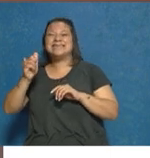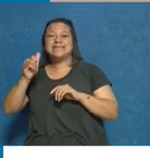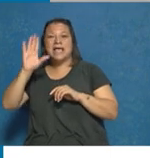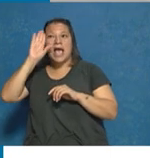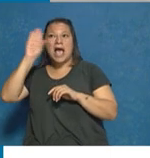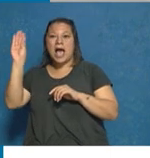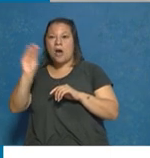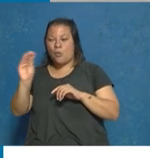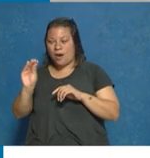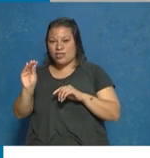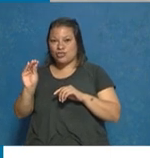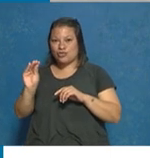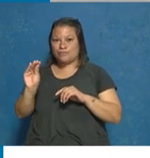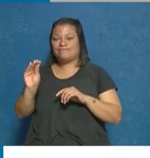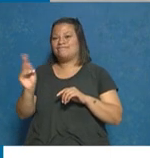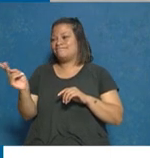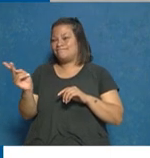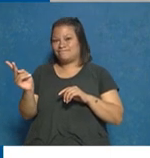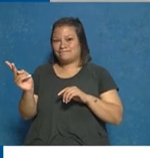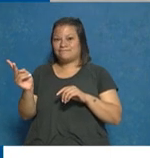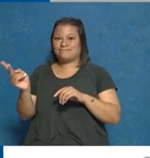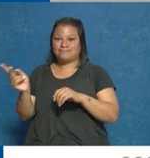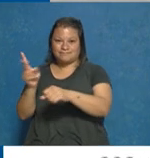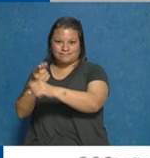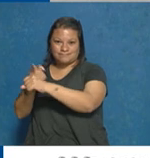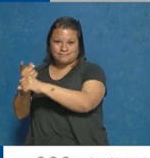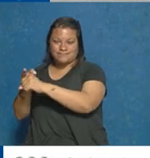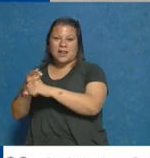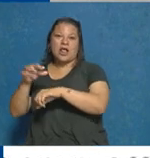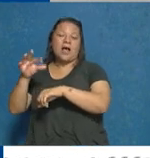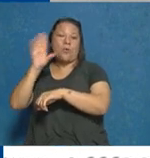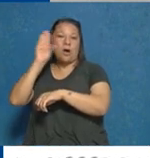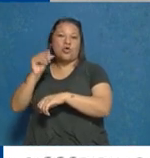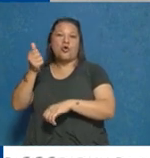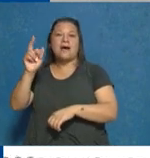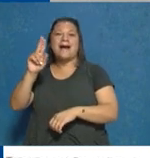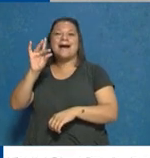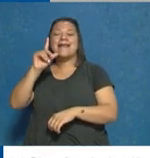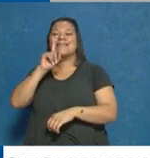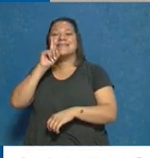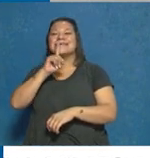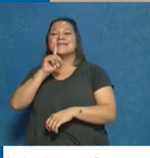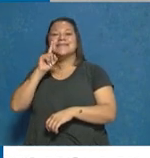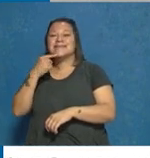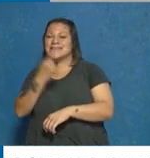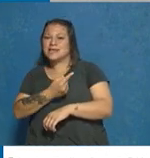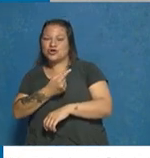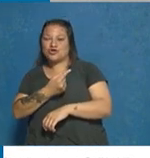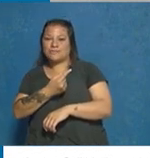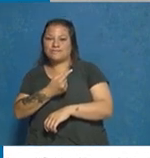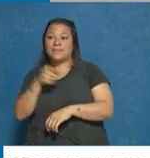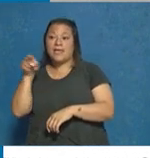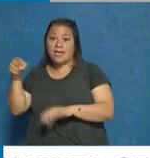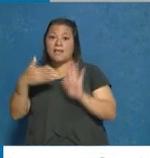la defensa, estamos hablando del doctor Sosa Arditi, para dar cuenta de lo que, según él, va a